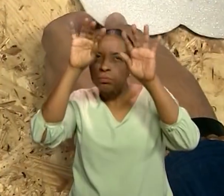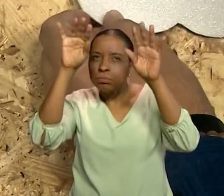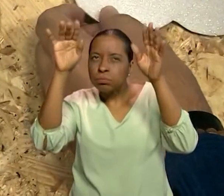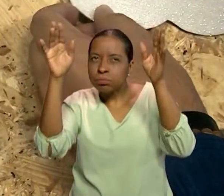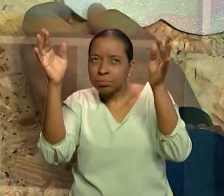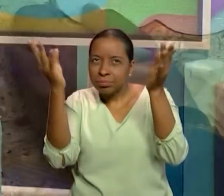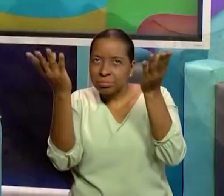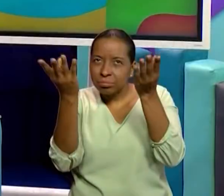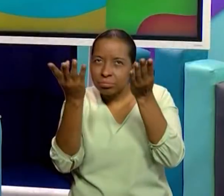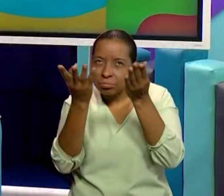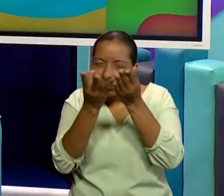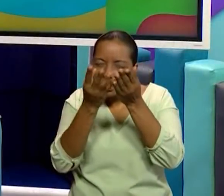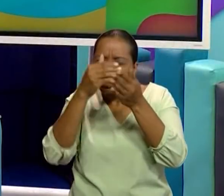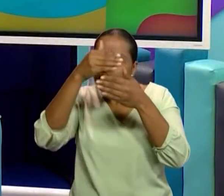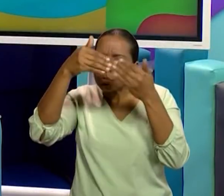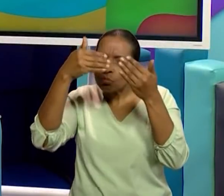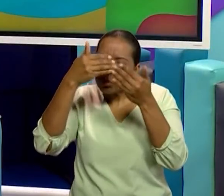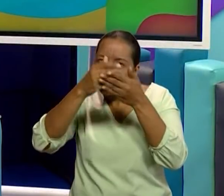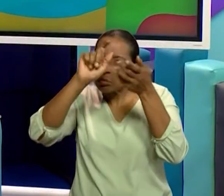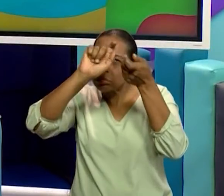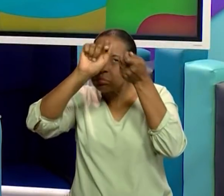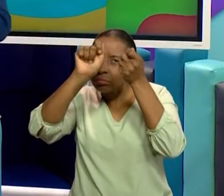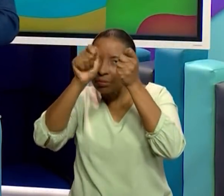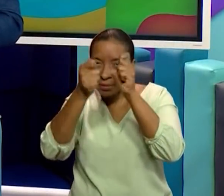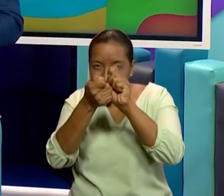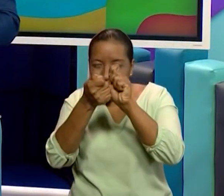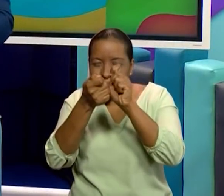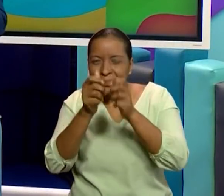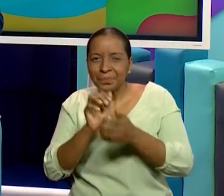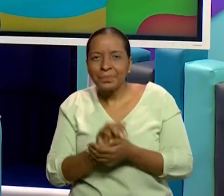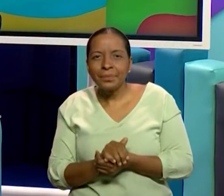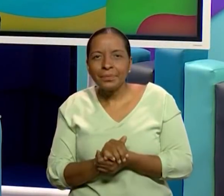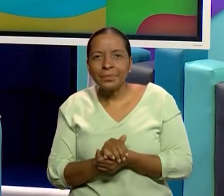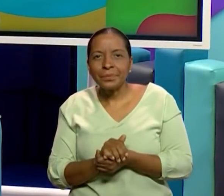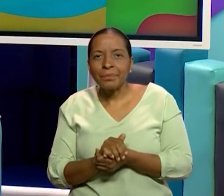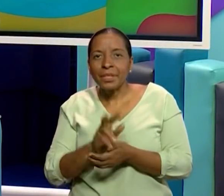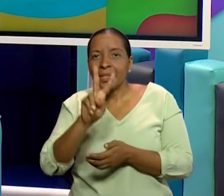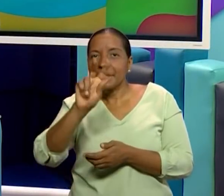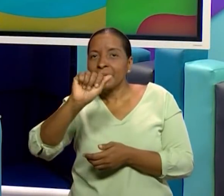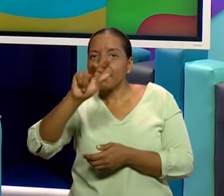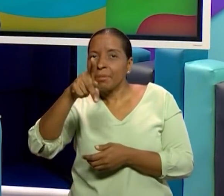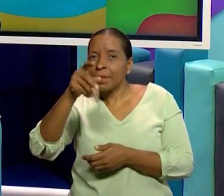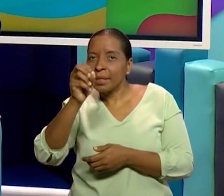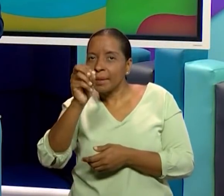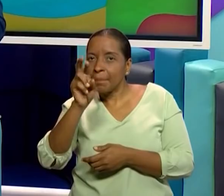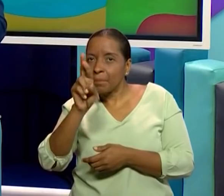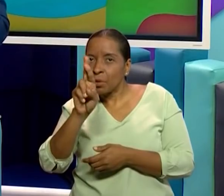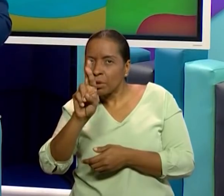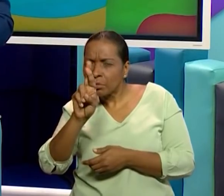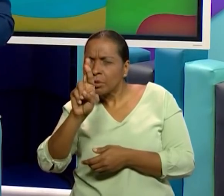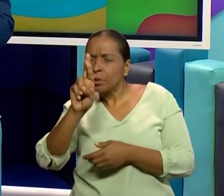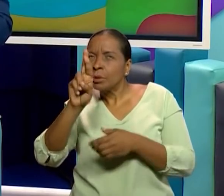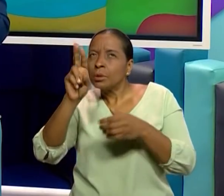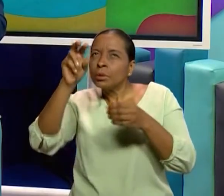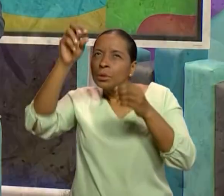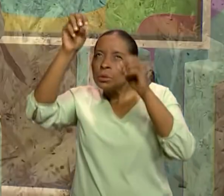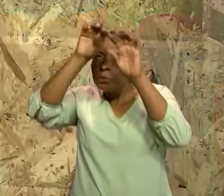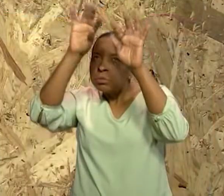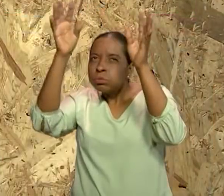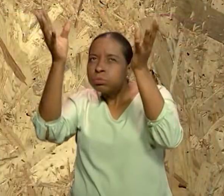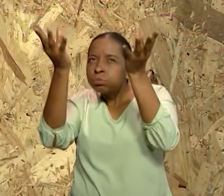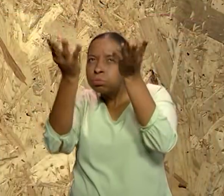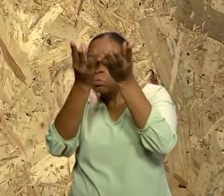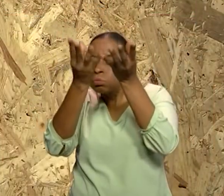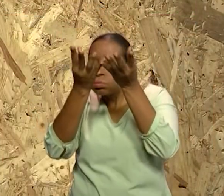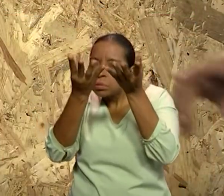proceso bien interesante. A ver, el vapor del agua se enfría y forma gotas que